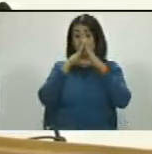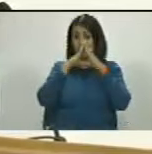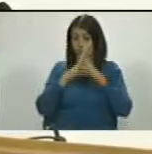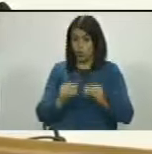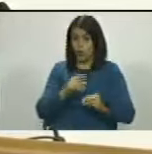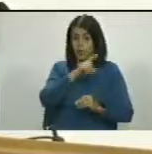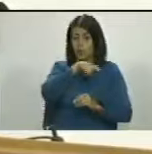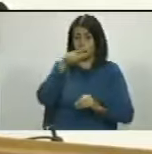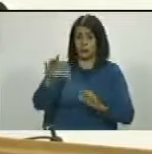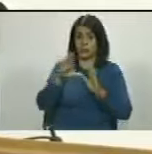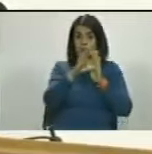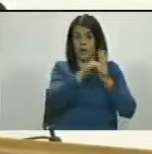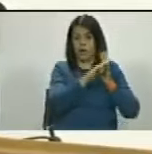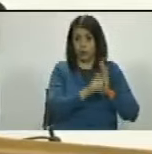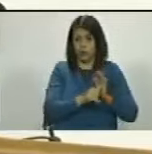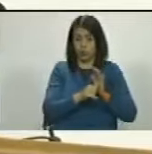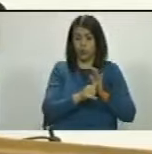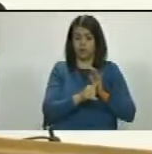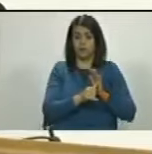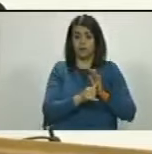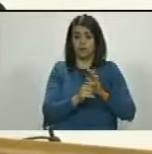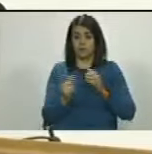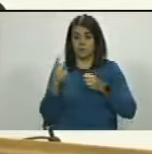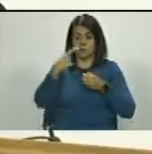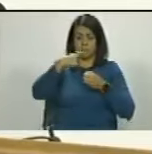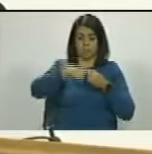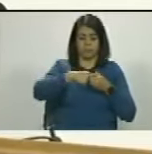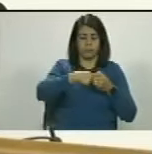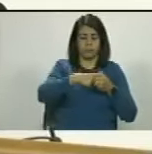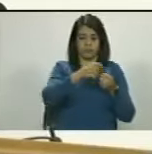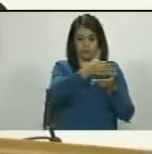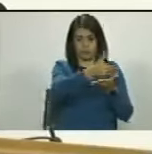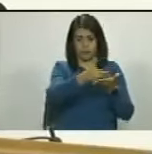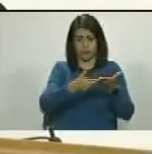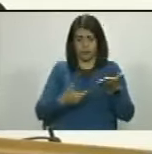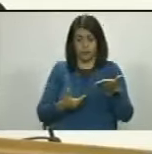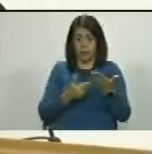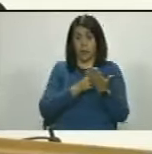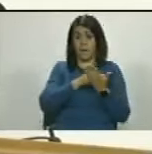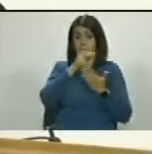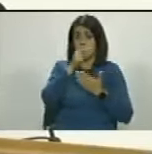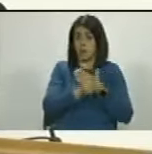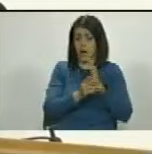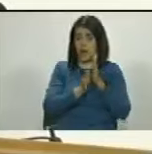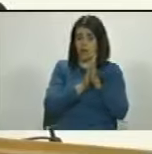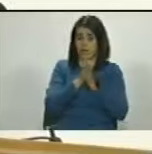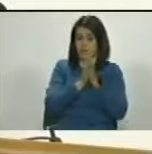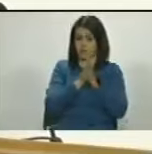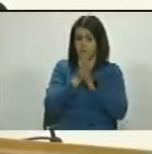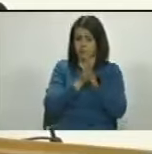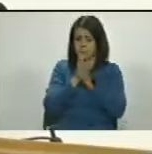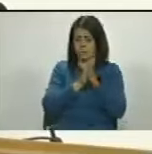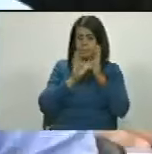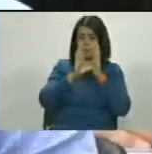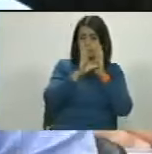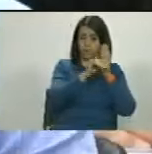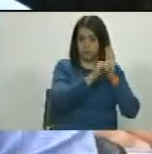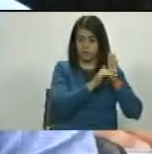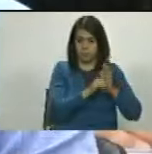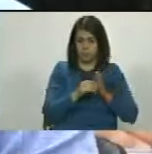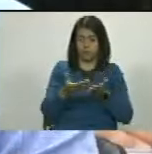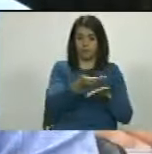ladronas y todos los ladrones que forman parte de esta tramoya de esta conspiración